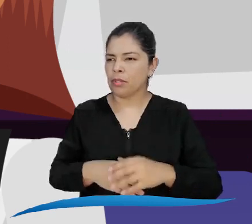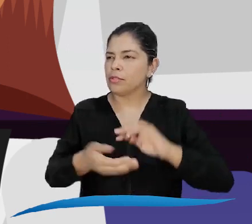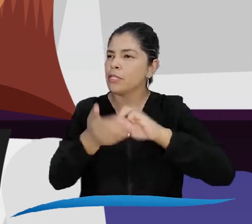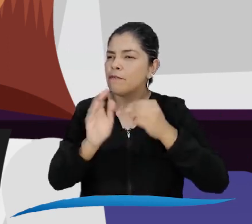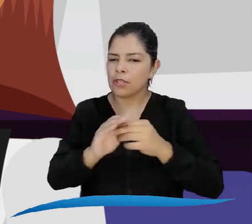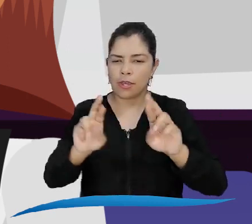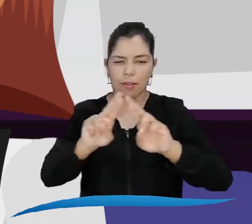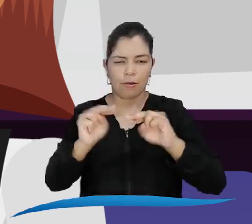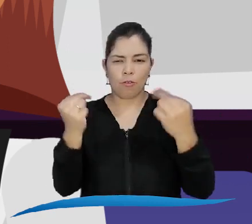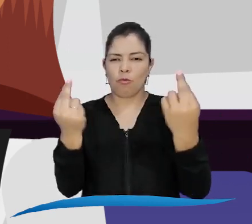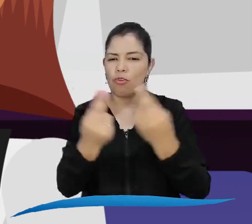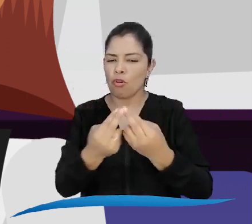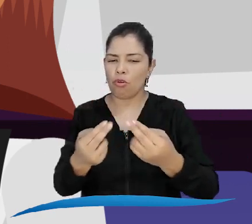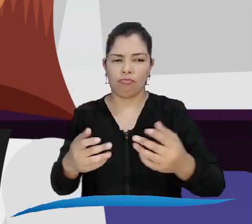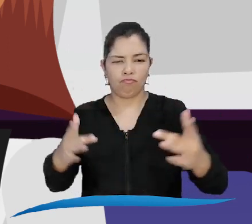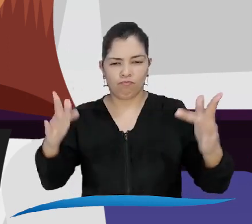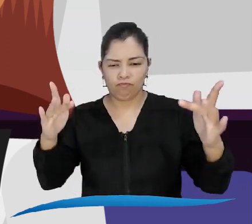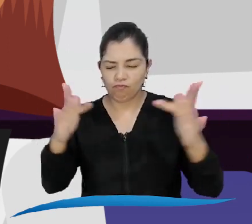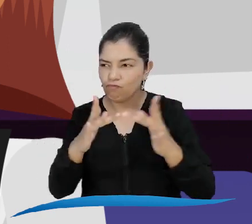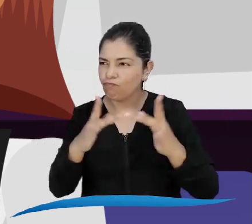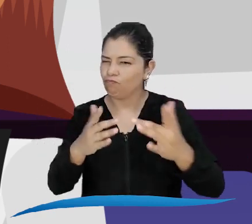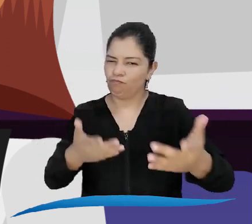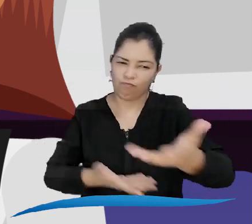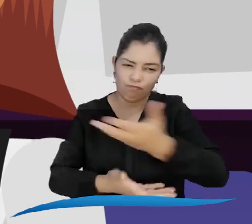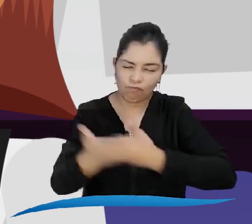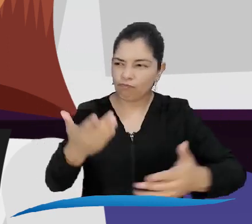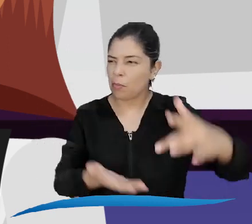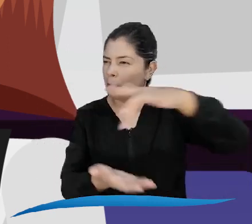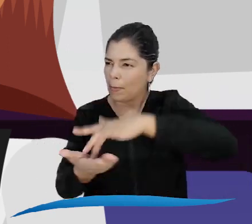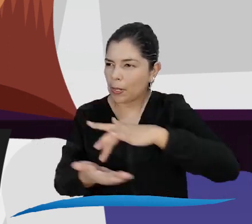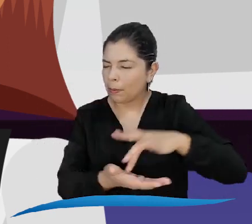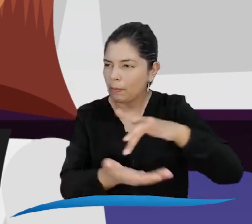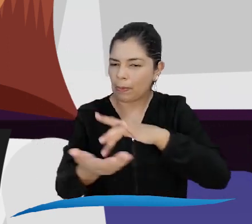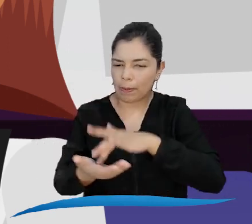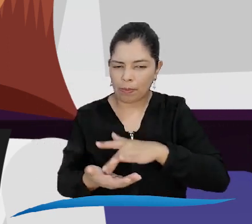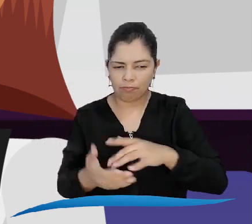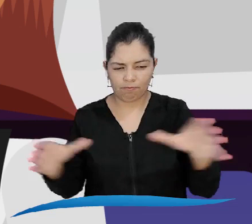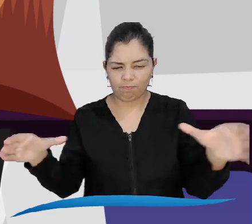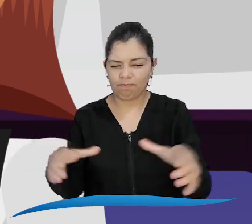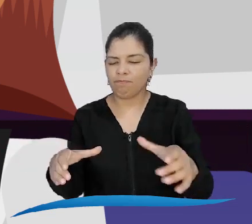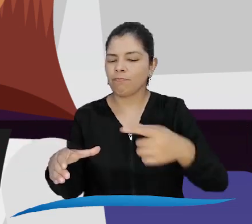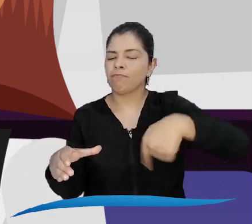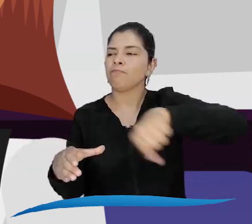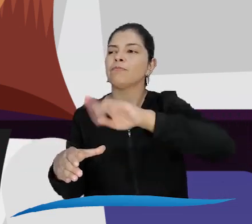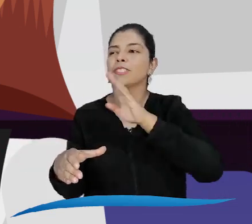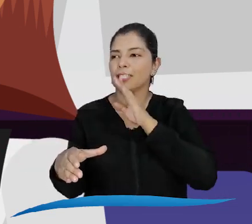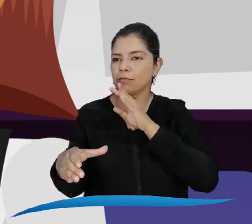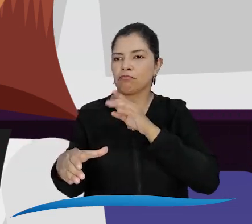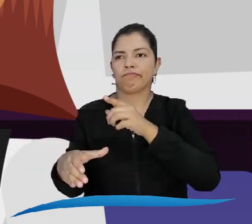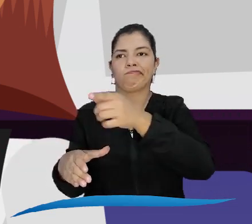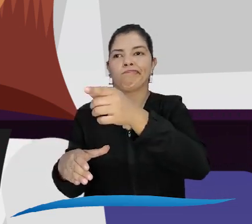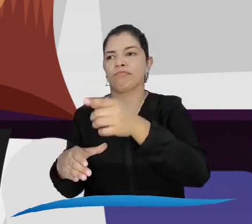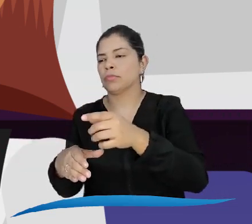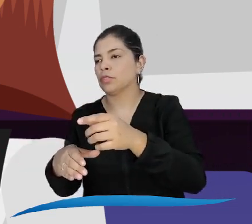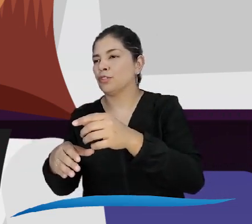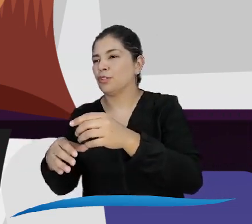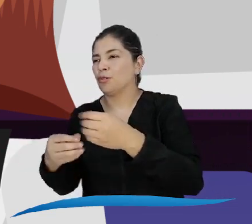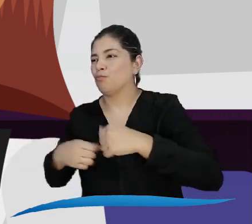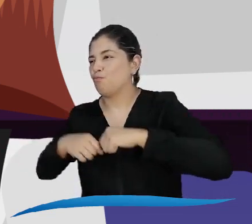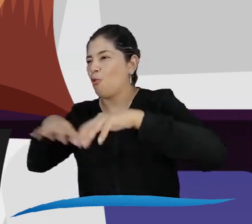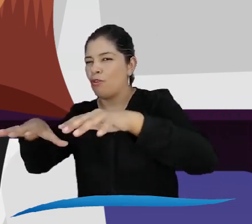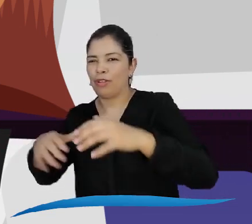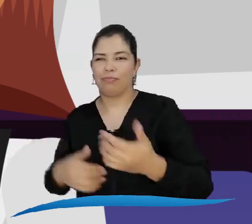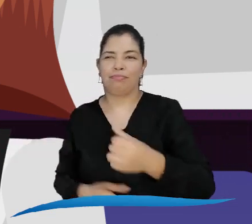Discapacidad. Sirve de espacio permanente de cooperación y participación en el que todos los sectores de la sociedad